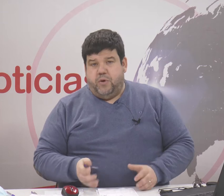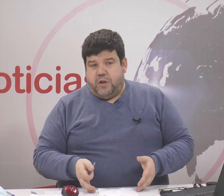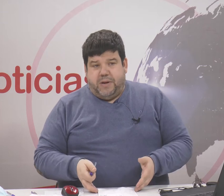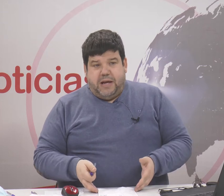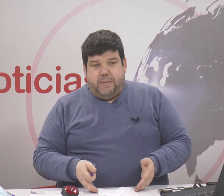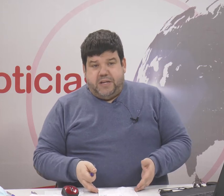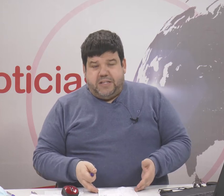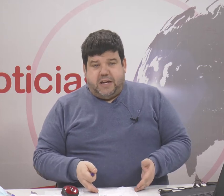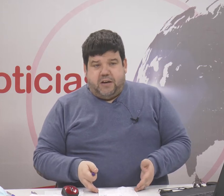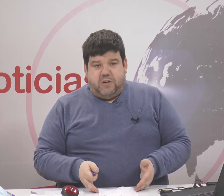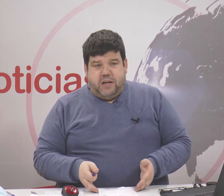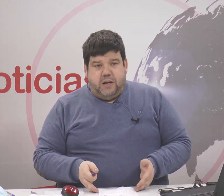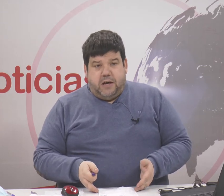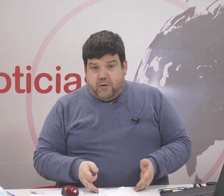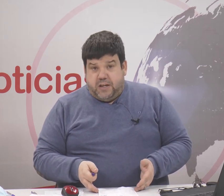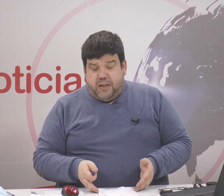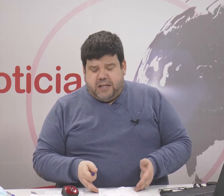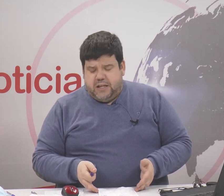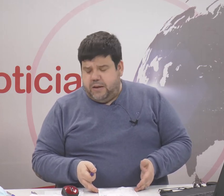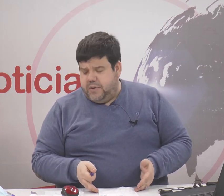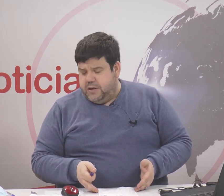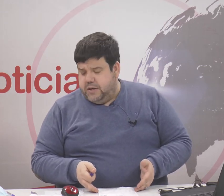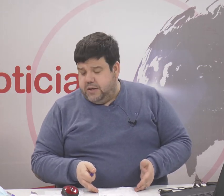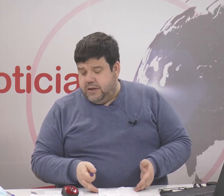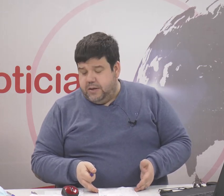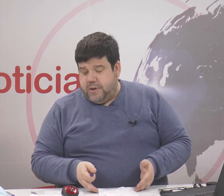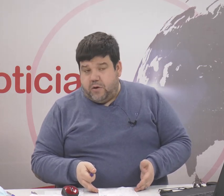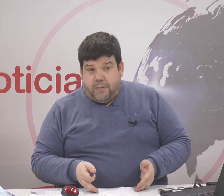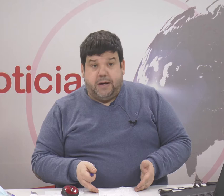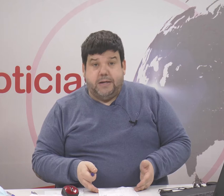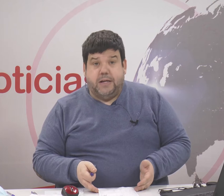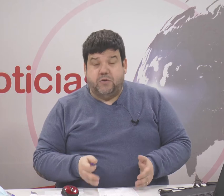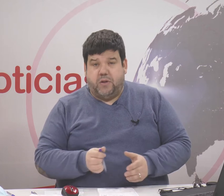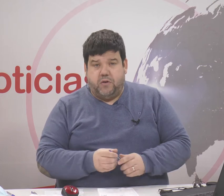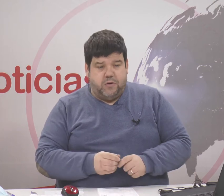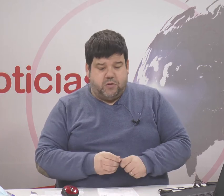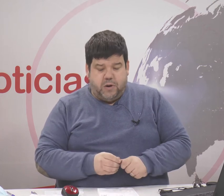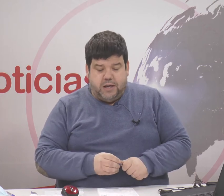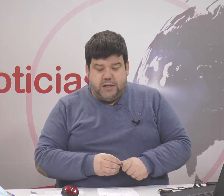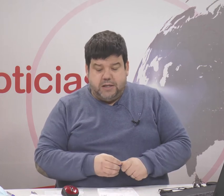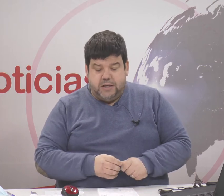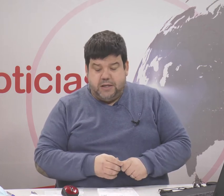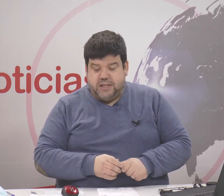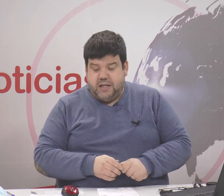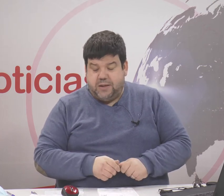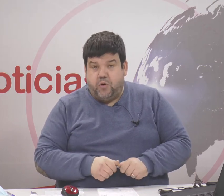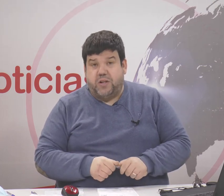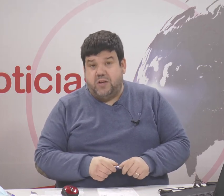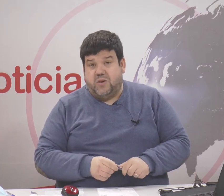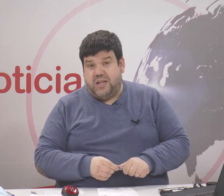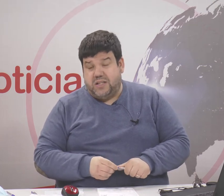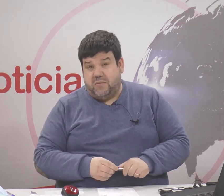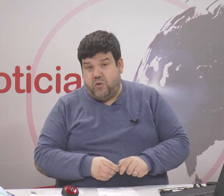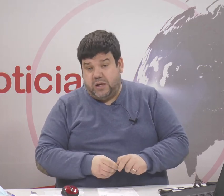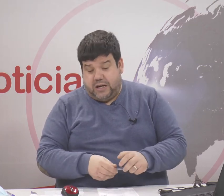Bueno también la ministra Carolina Daría también valoraba la situación actual y ese temor